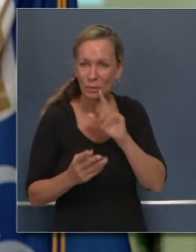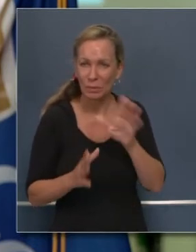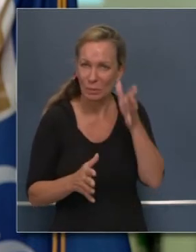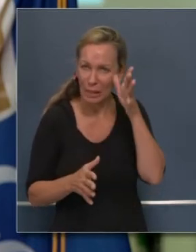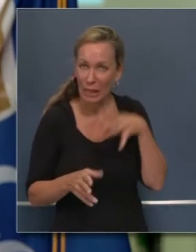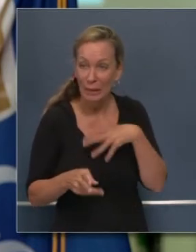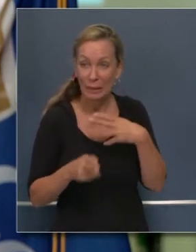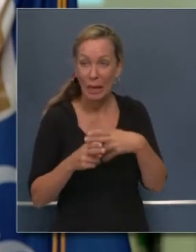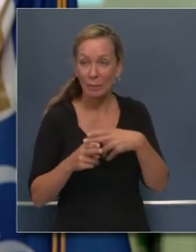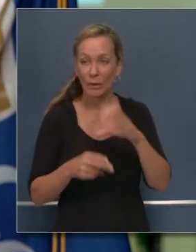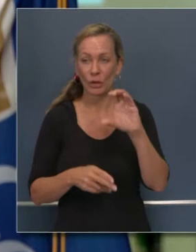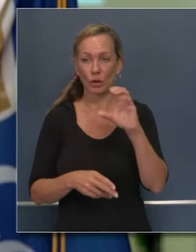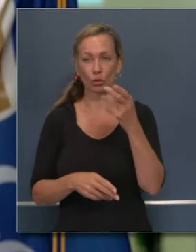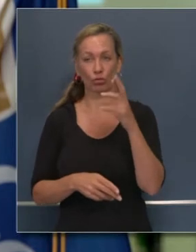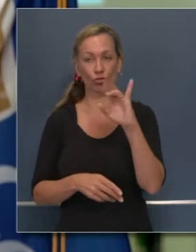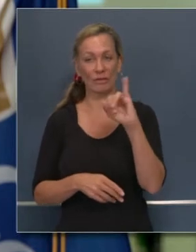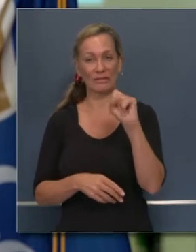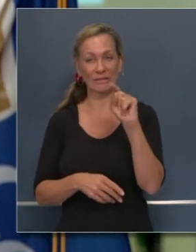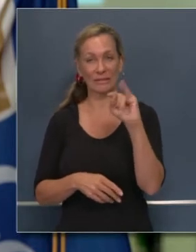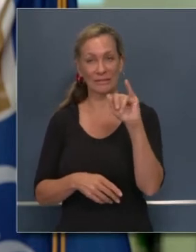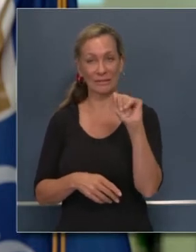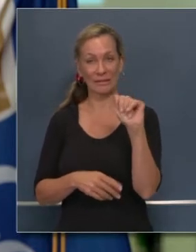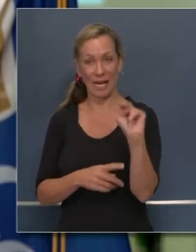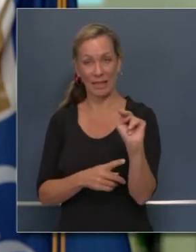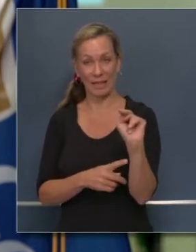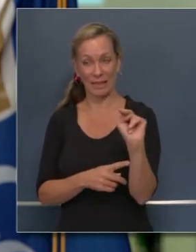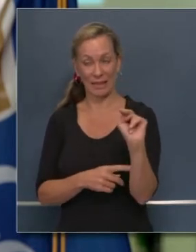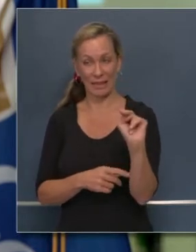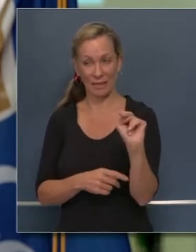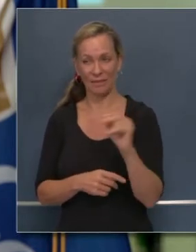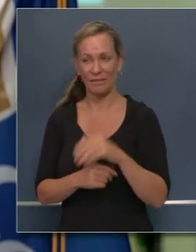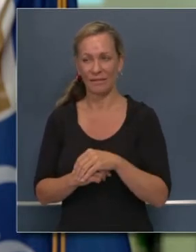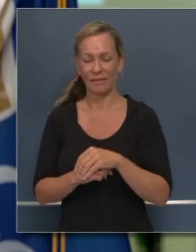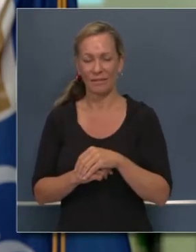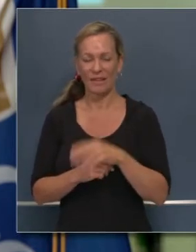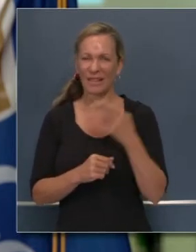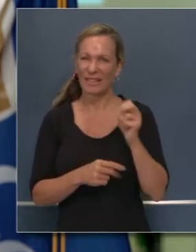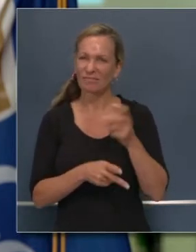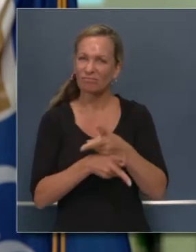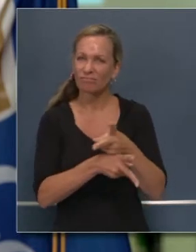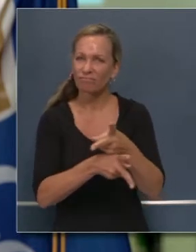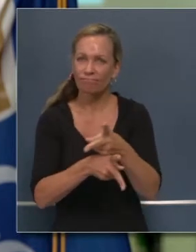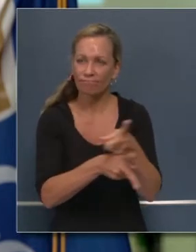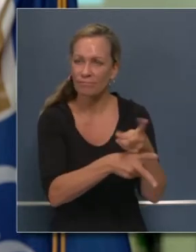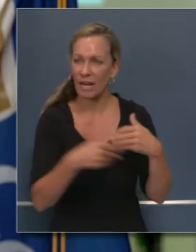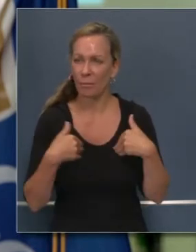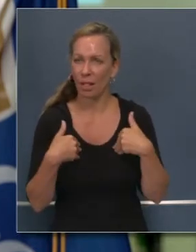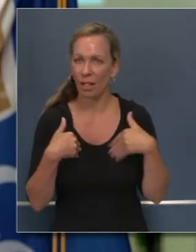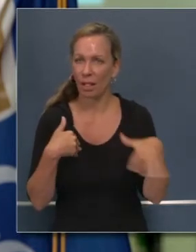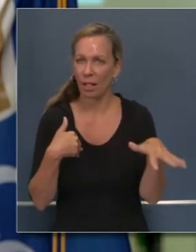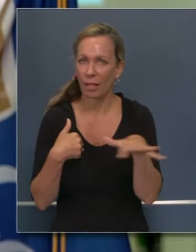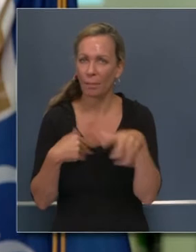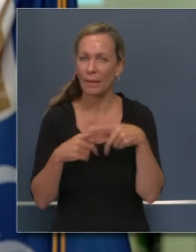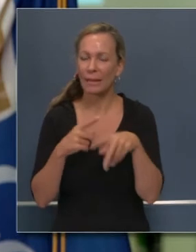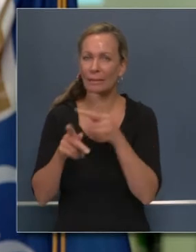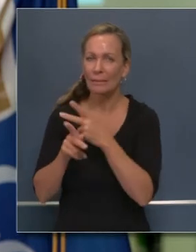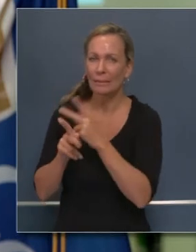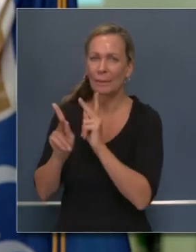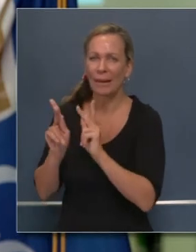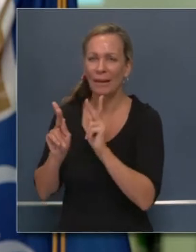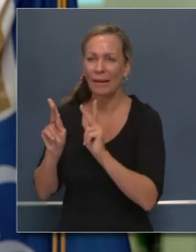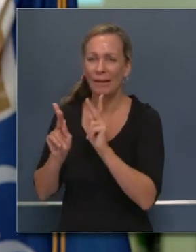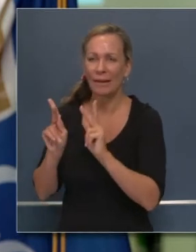Muchas gracias a Cushion por su trabajo en su refugio cuidando a animales y no solamente a personas. Así que